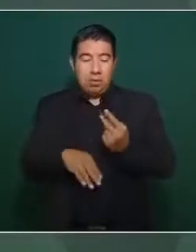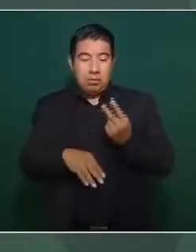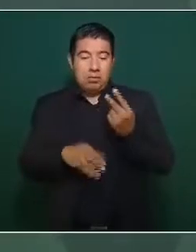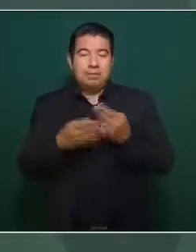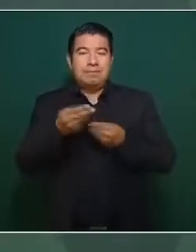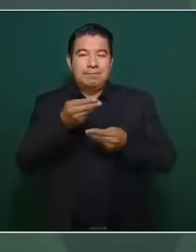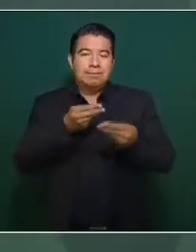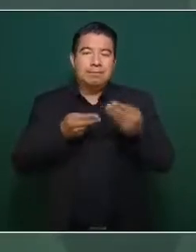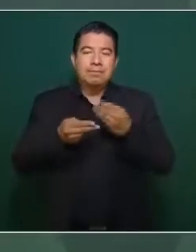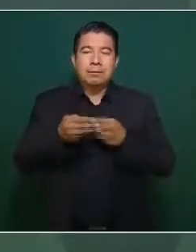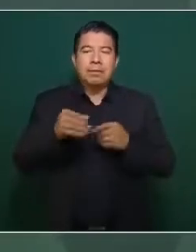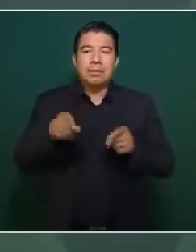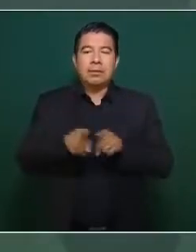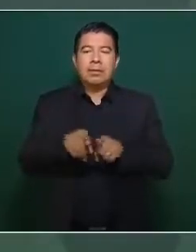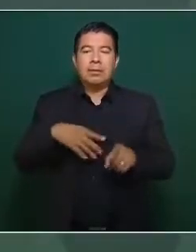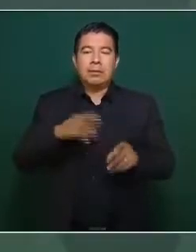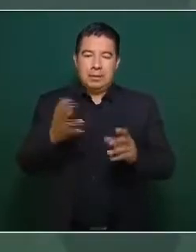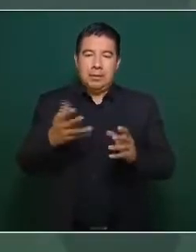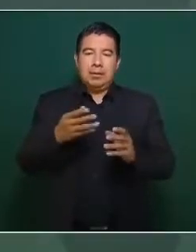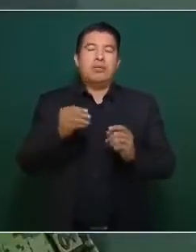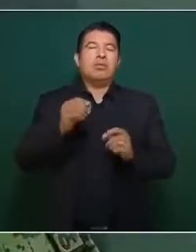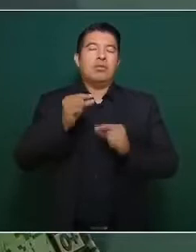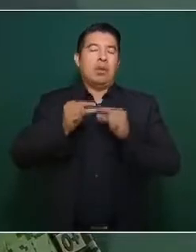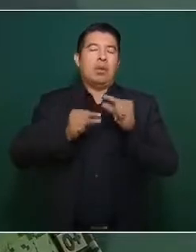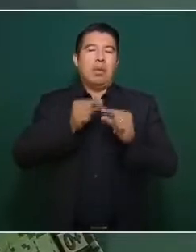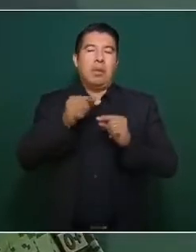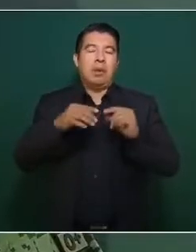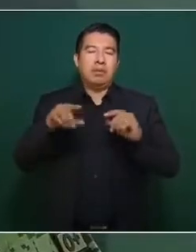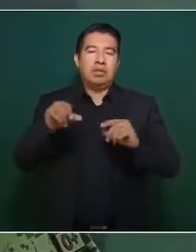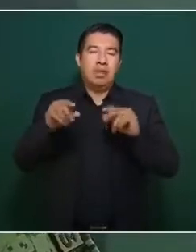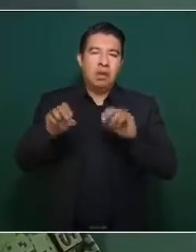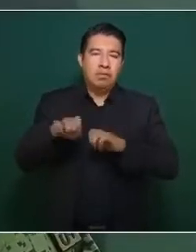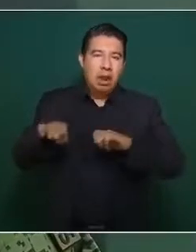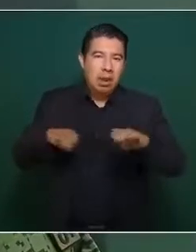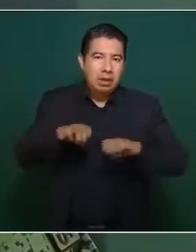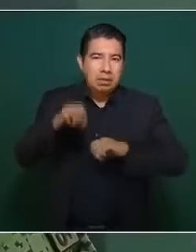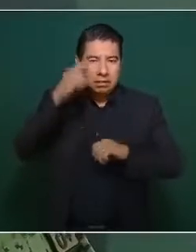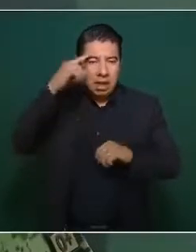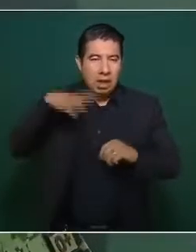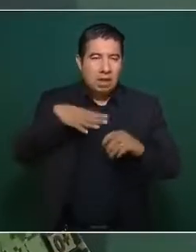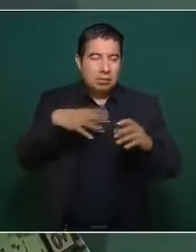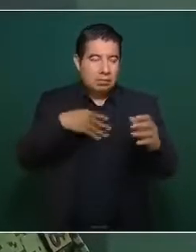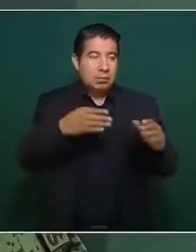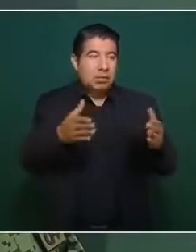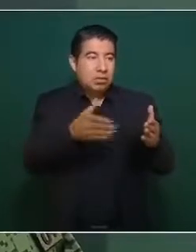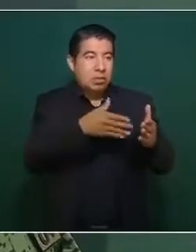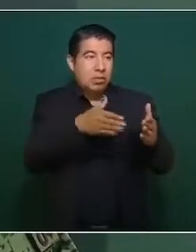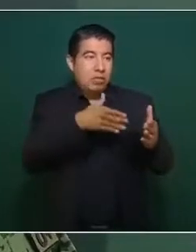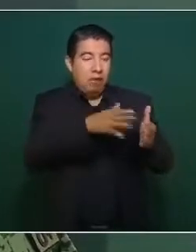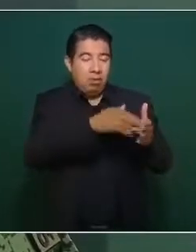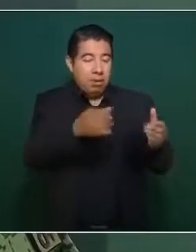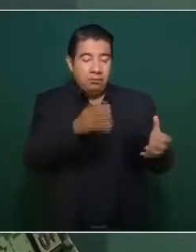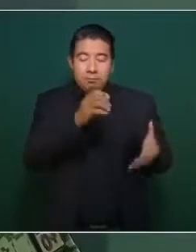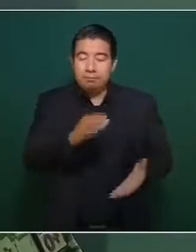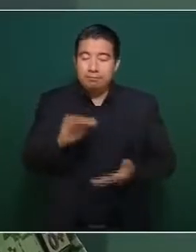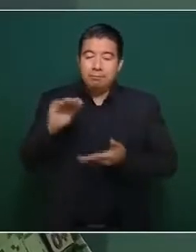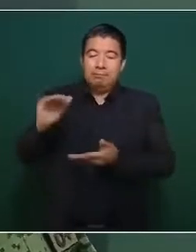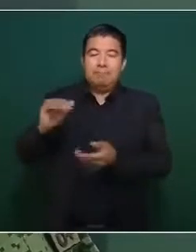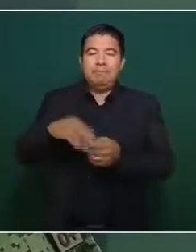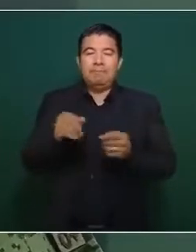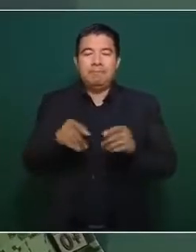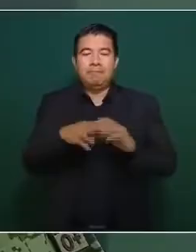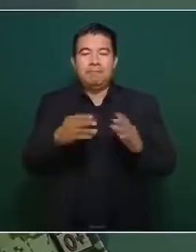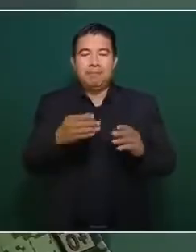han ido entregando las empresas estas estufas y refrigeradores, hemos